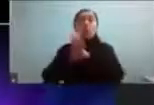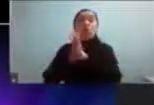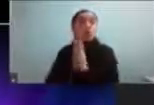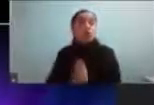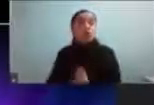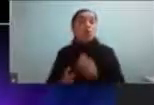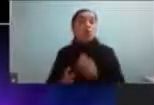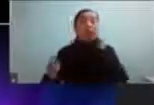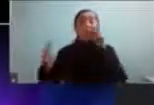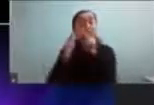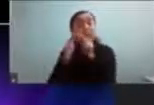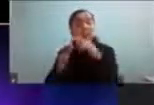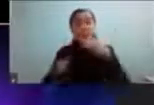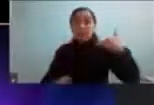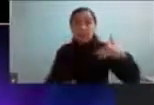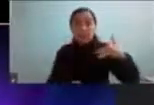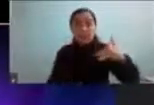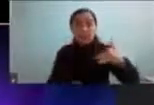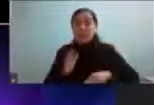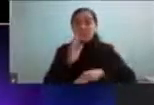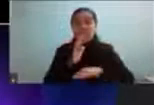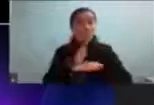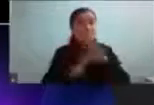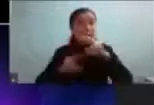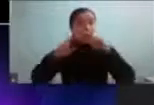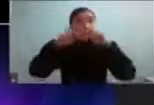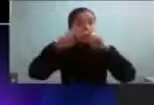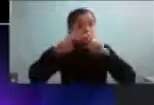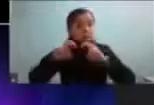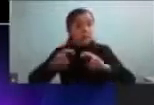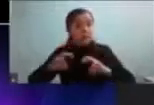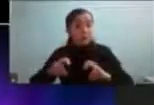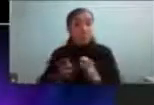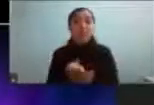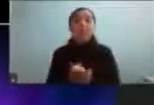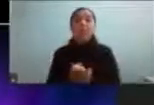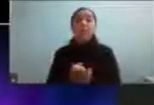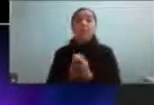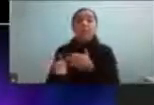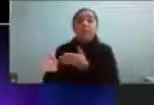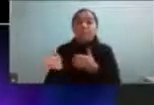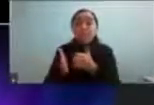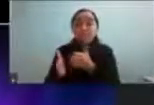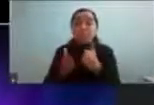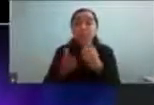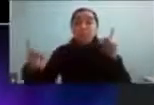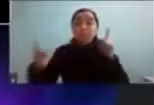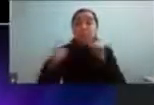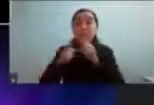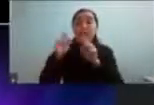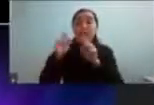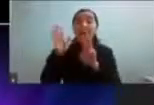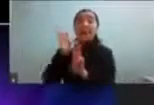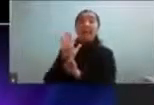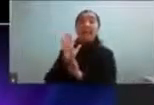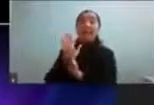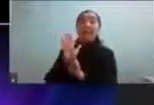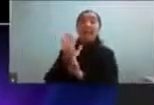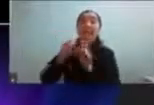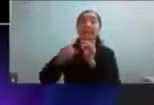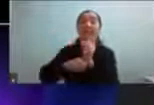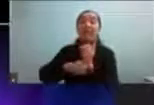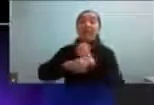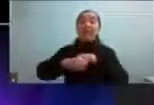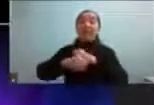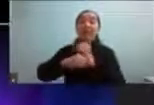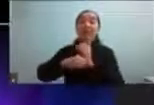y muy importante porque cada vez más investigación nos está señalando el camino todo lo que tiene que ver con la identidad de género porque ahí